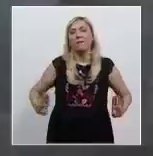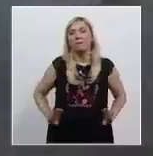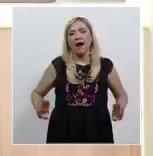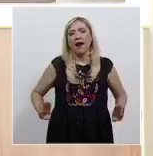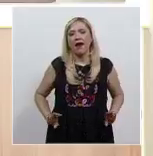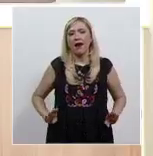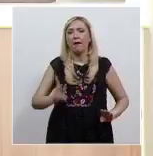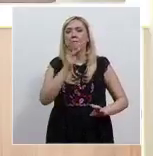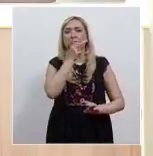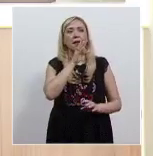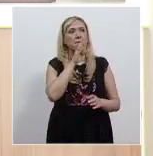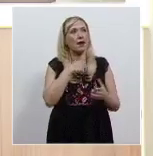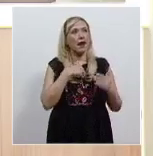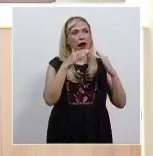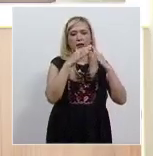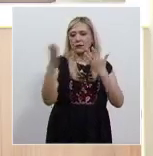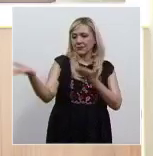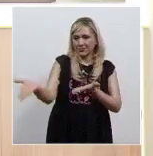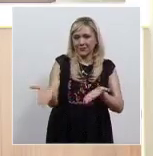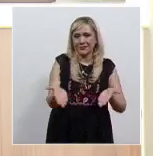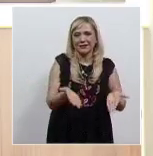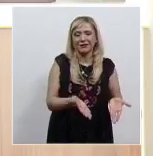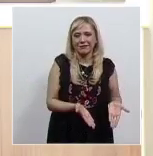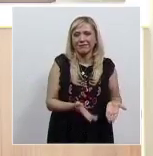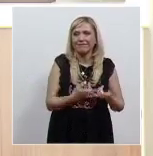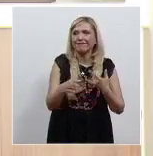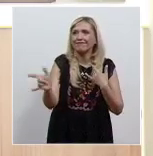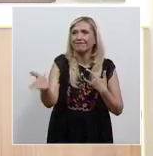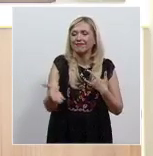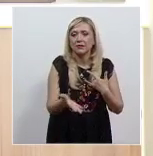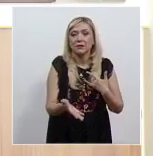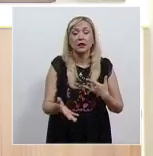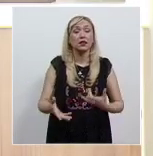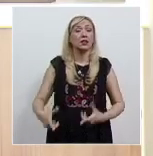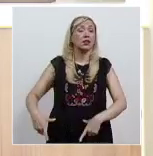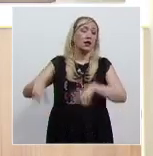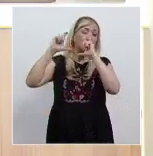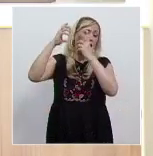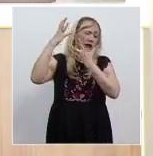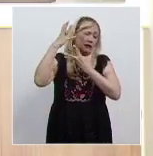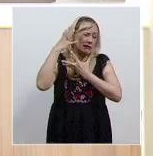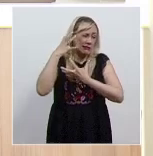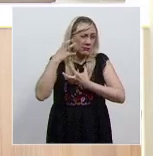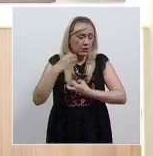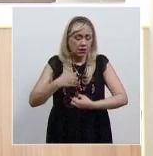sus padres. Pues es que solo te quemó, no solo me quemó, me arrebató una vida.